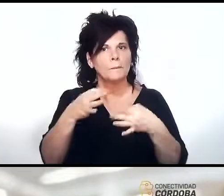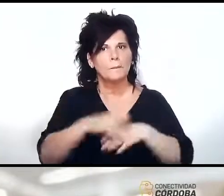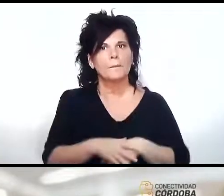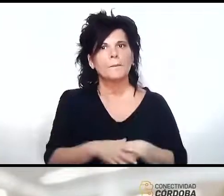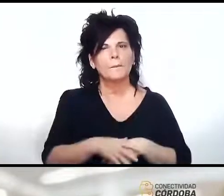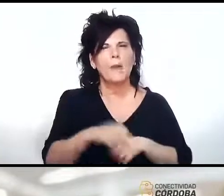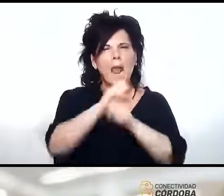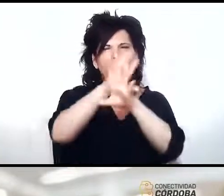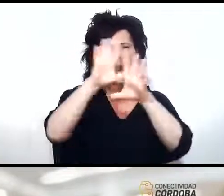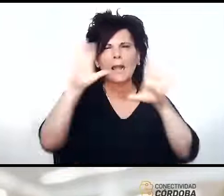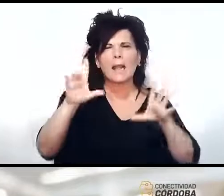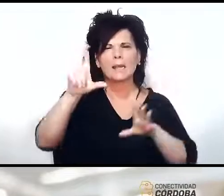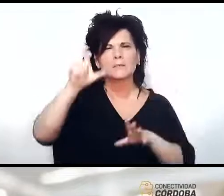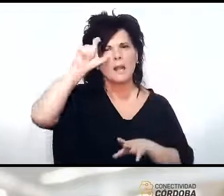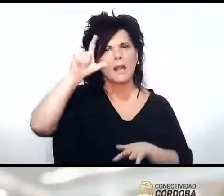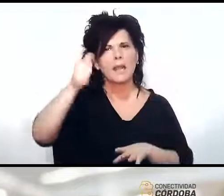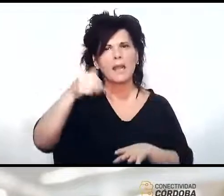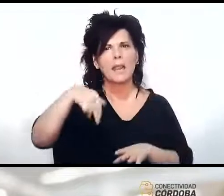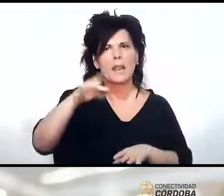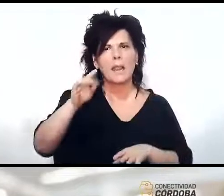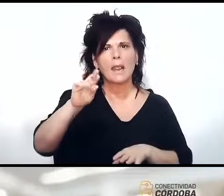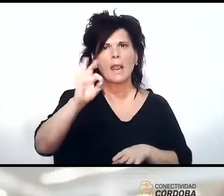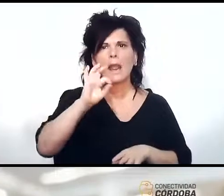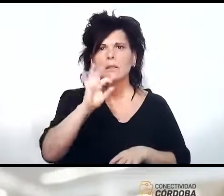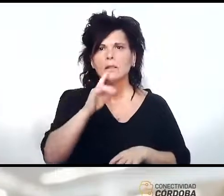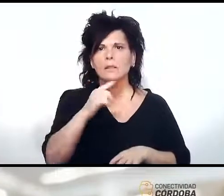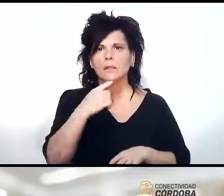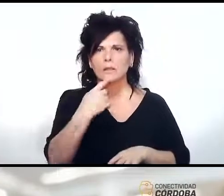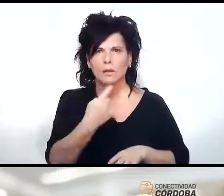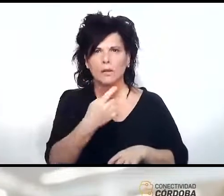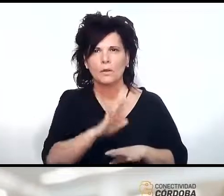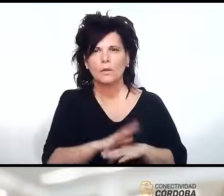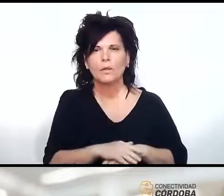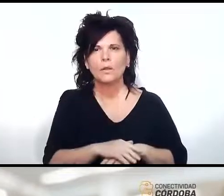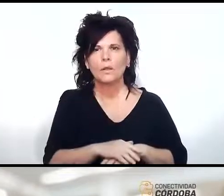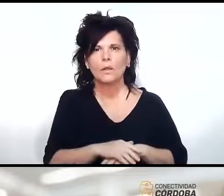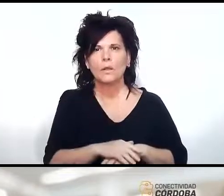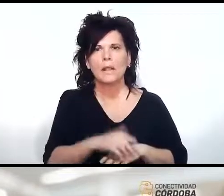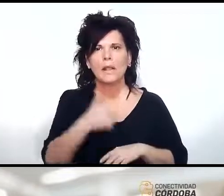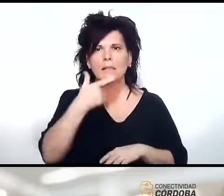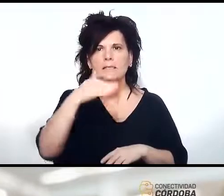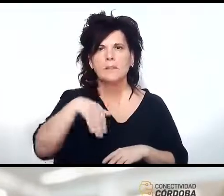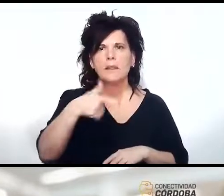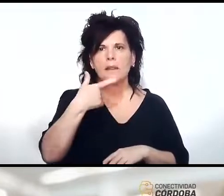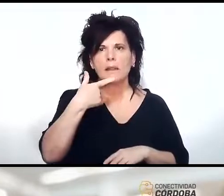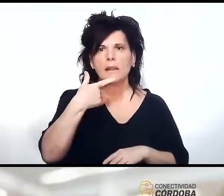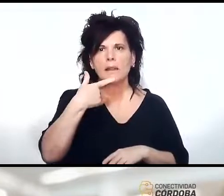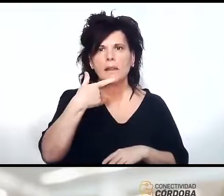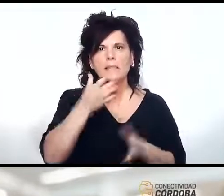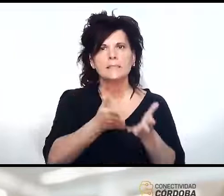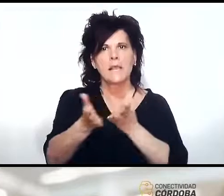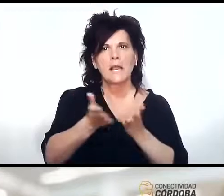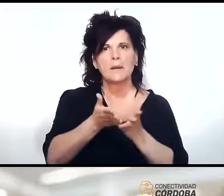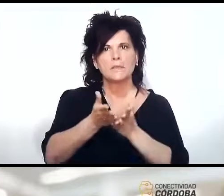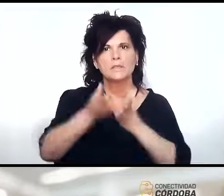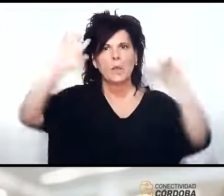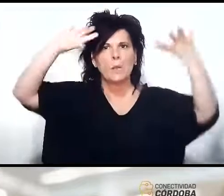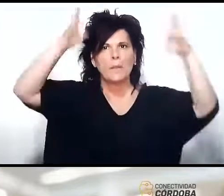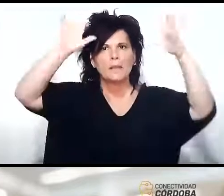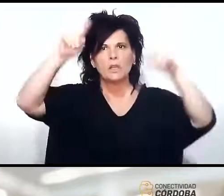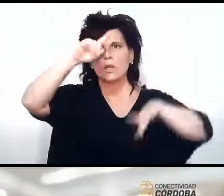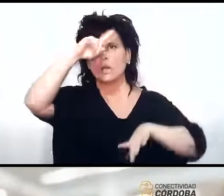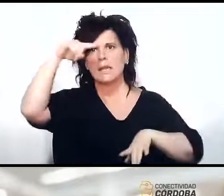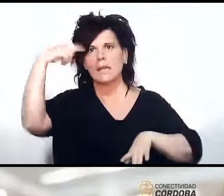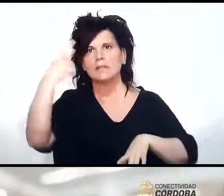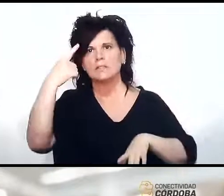aclaración de Leandro gracias Leandro por la aclaración SMN es Servicio Meteorológico Nacional y el GOES 16 es el que